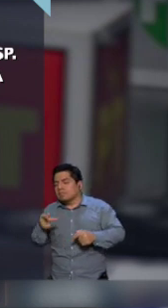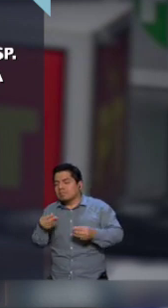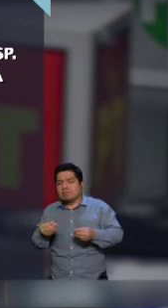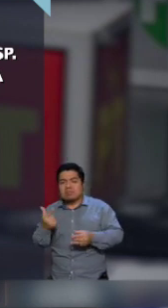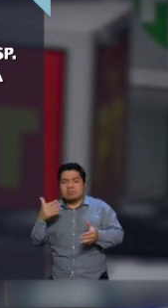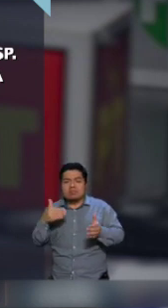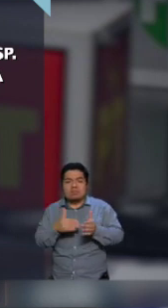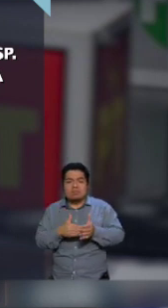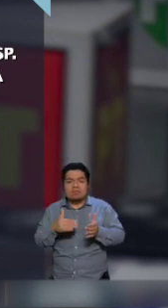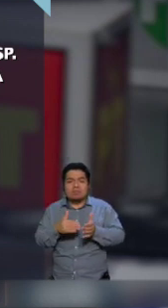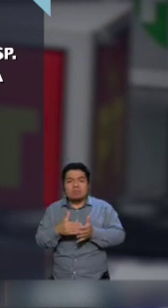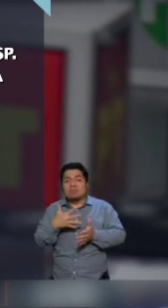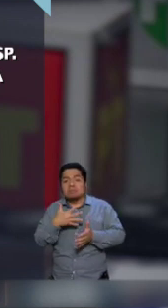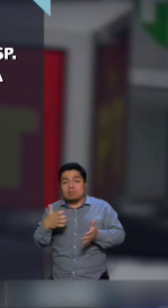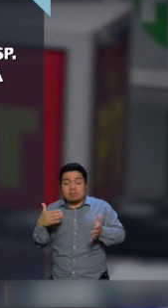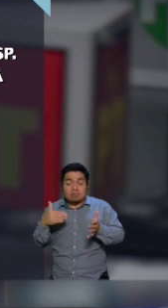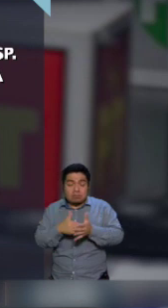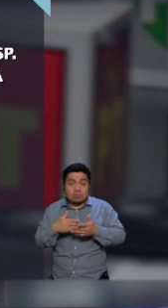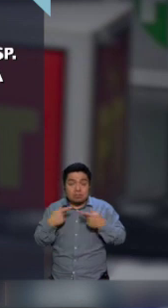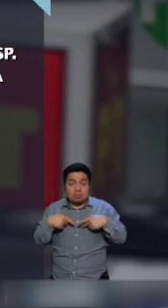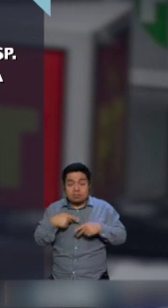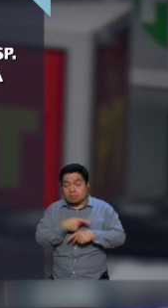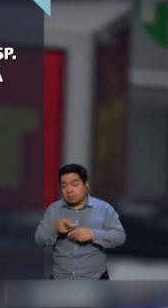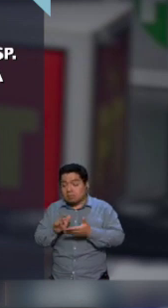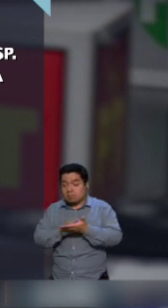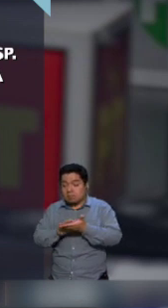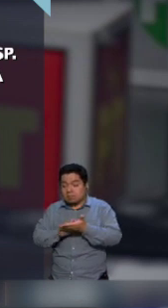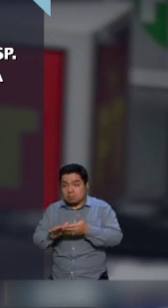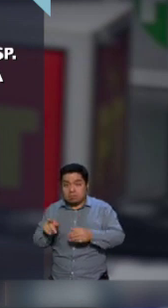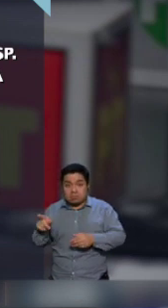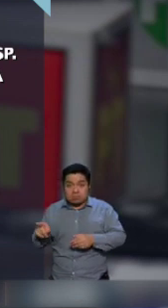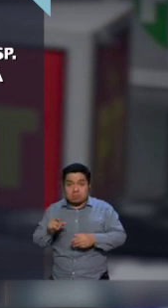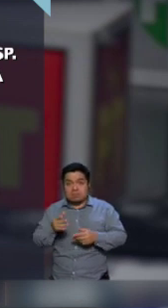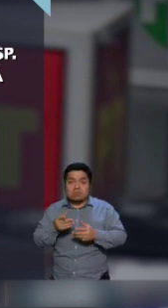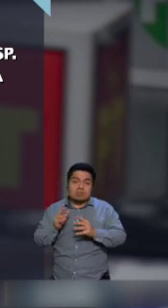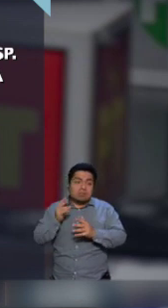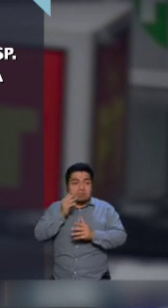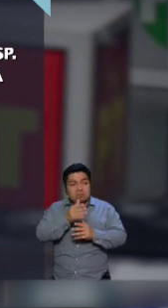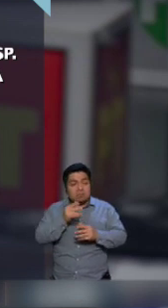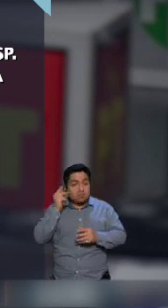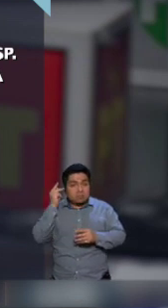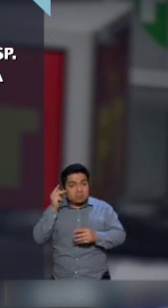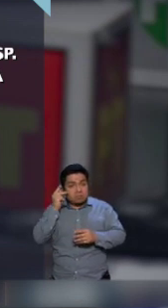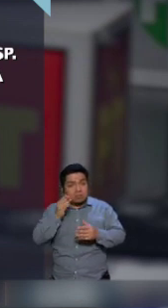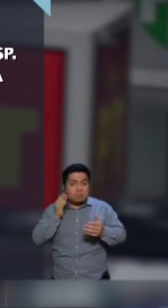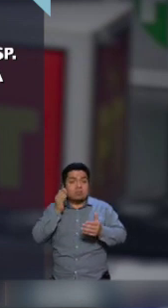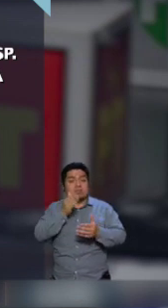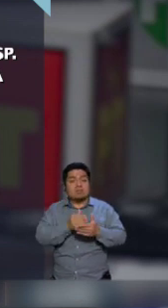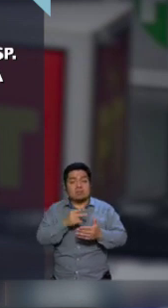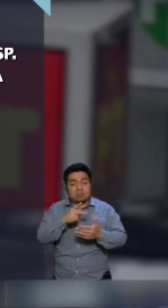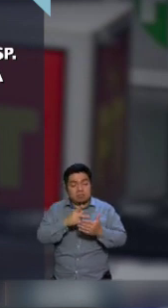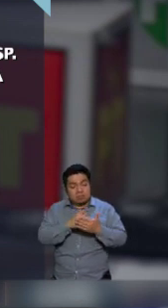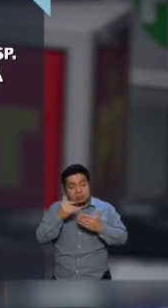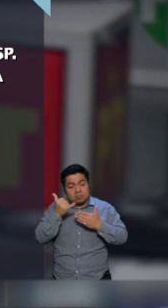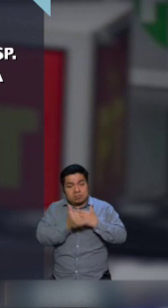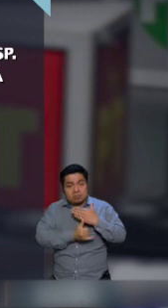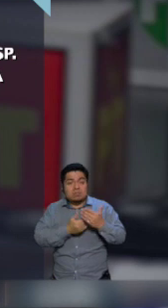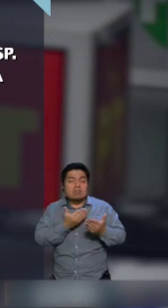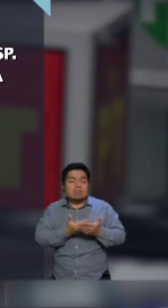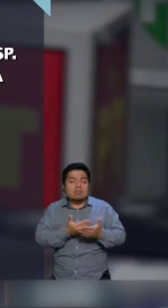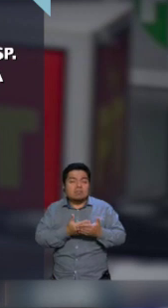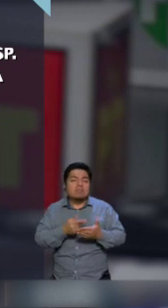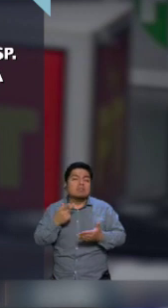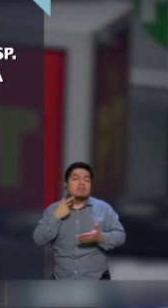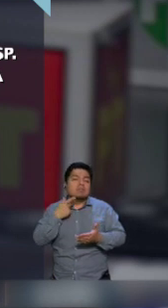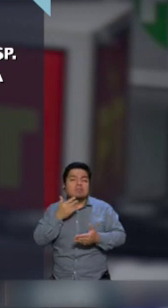7.5 millones de personas. La exmandataria capitalina terminó su gira en Puebla con la presentación de su proyecto de nación basado en políticas